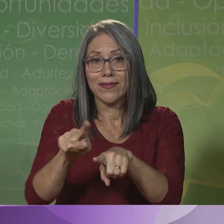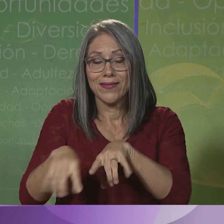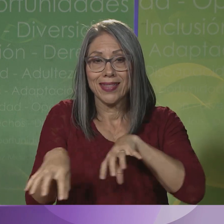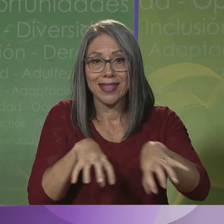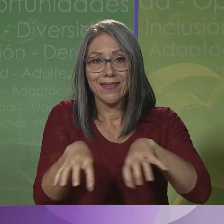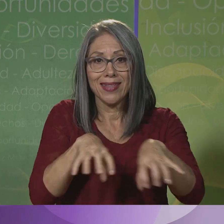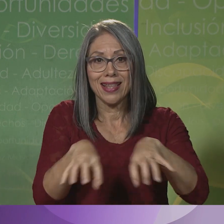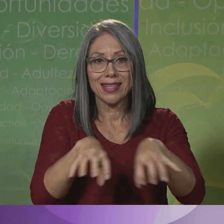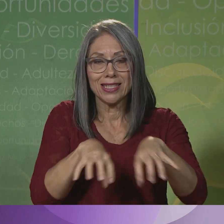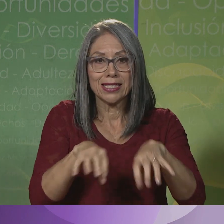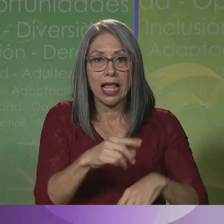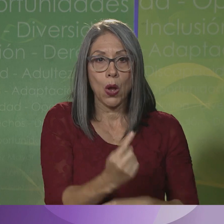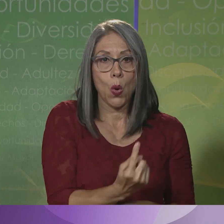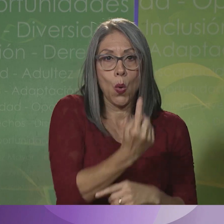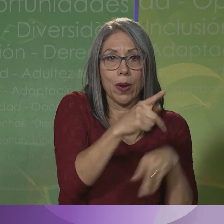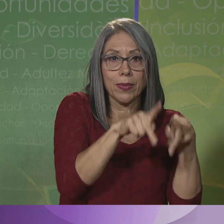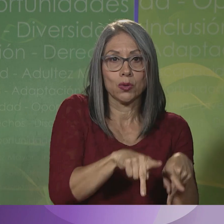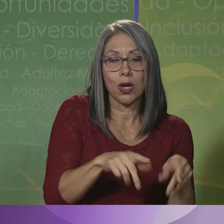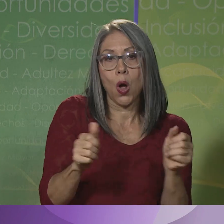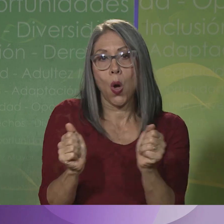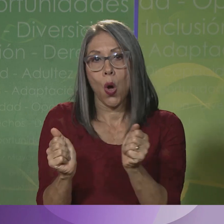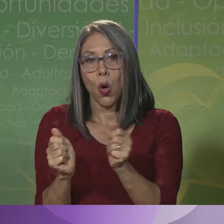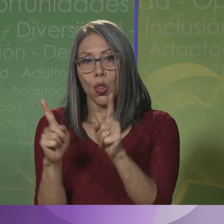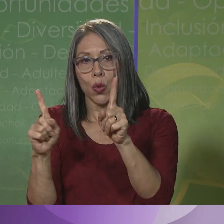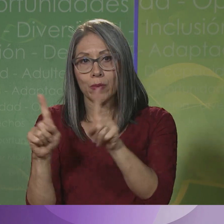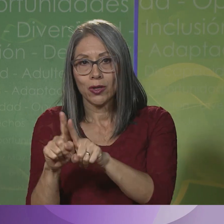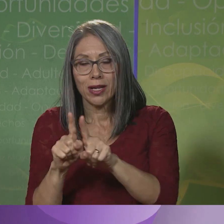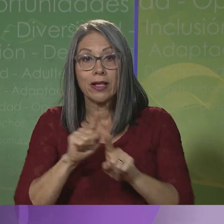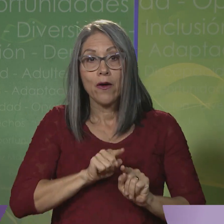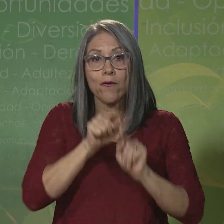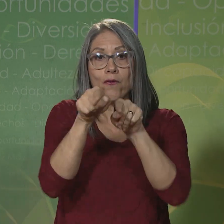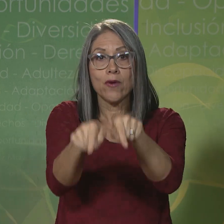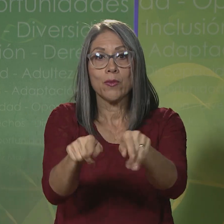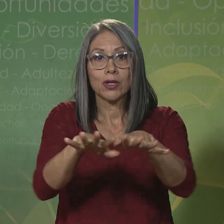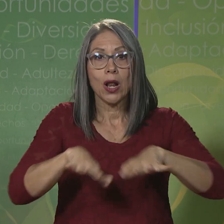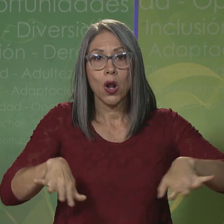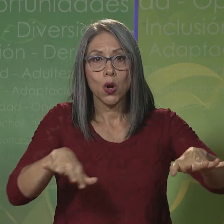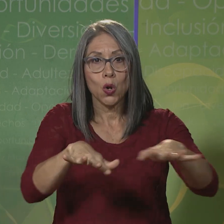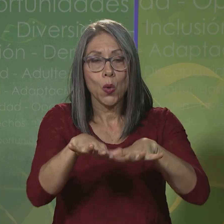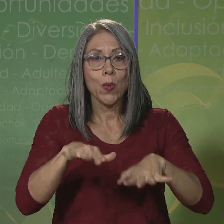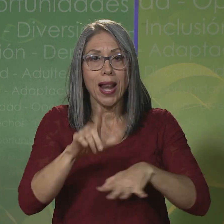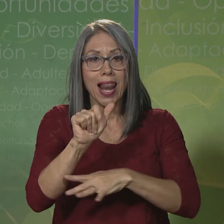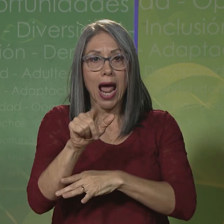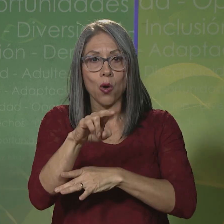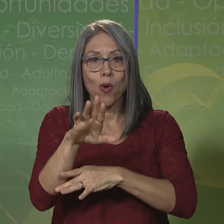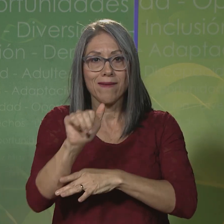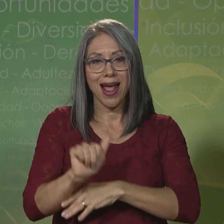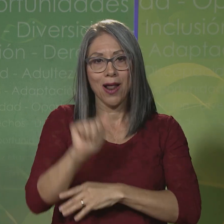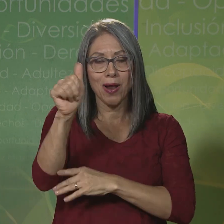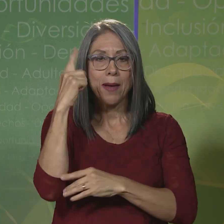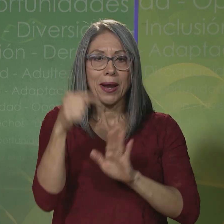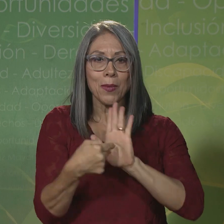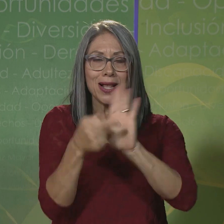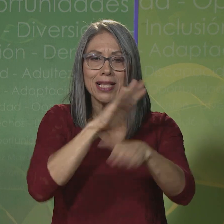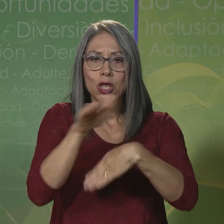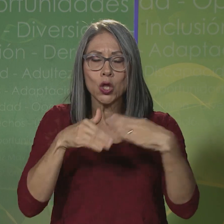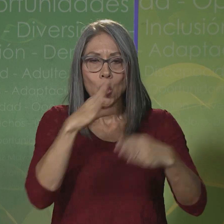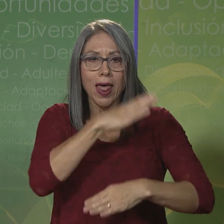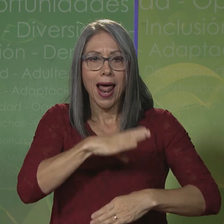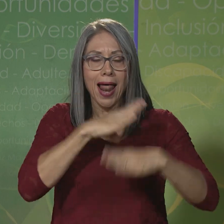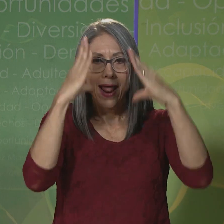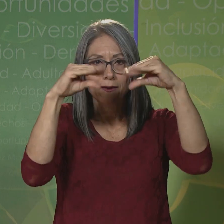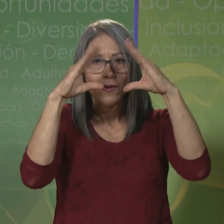de singles y dobles. Nos trasladamos al Club Campestre La Cueva, en Alajuela, para mostrarles todos los detalles de este